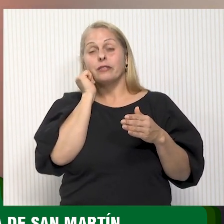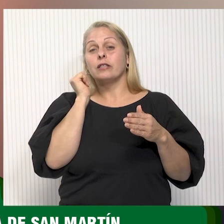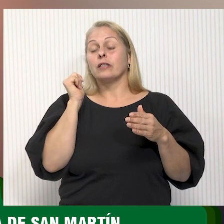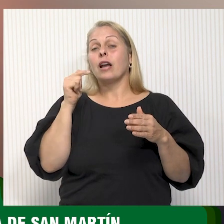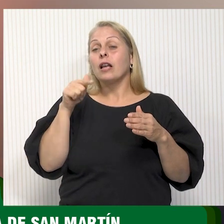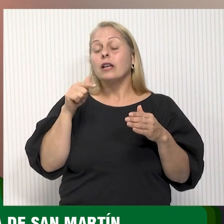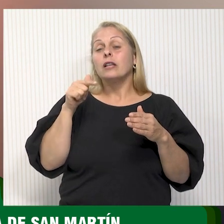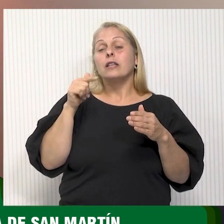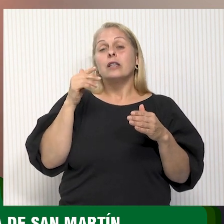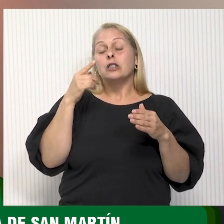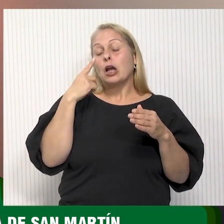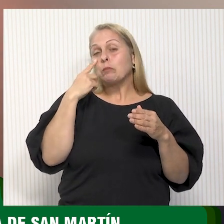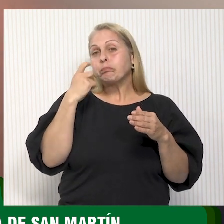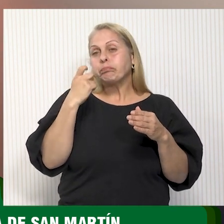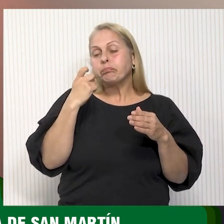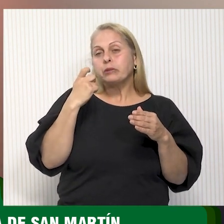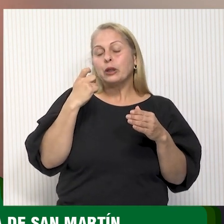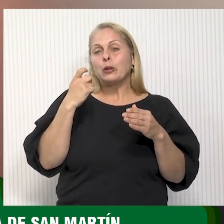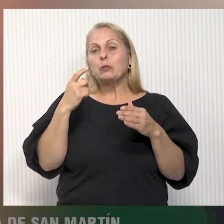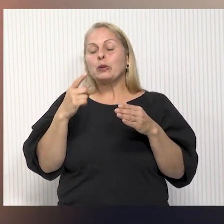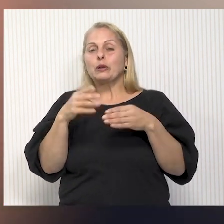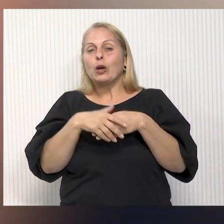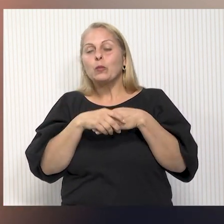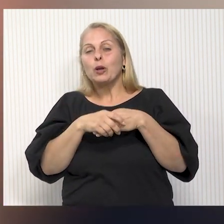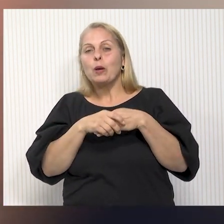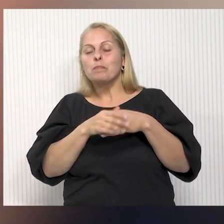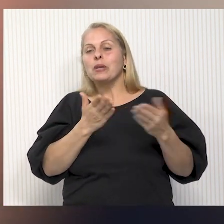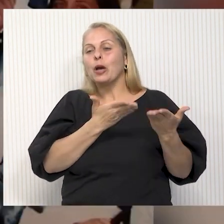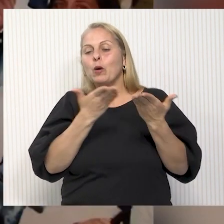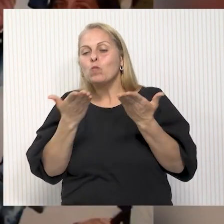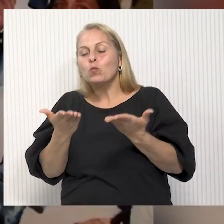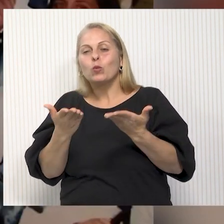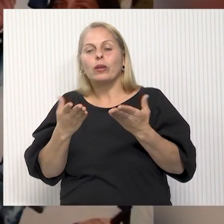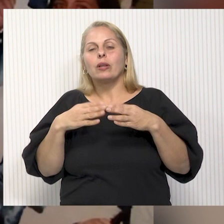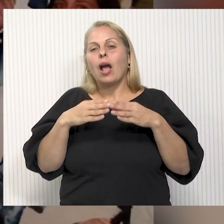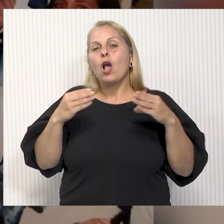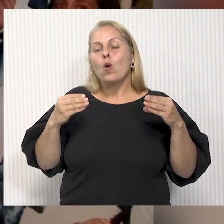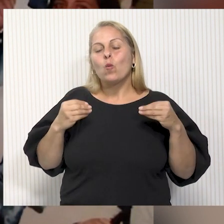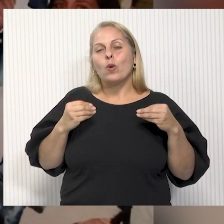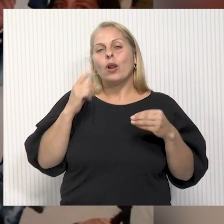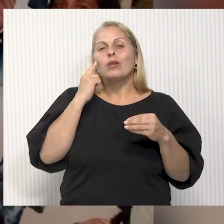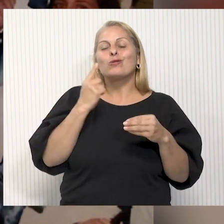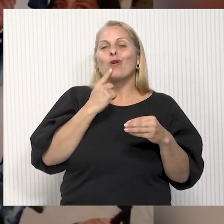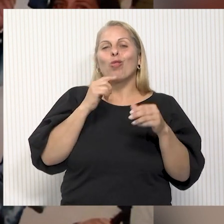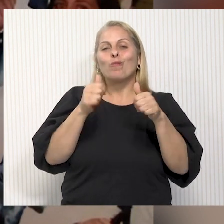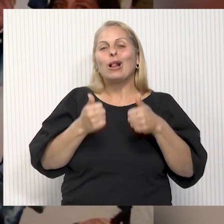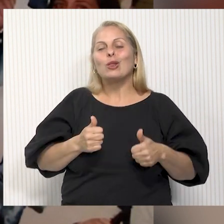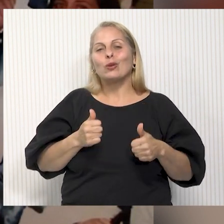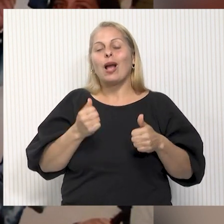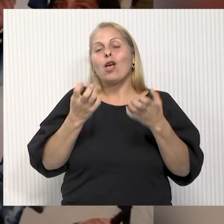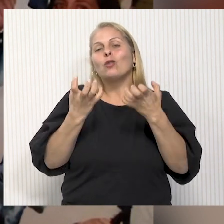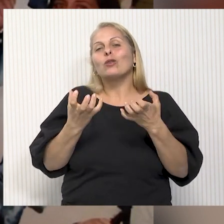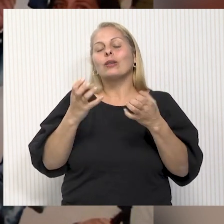toma conocimiento por una amiga en común de Montevideo, de la Escuela para Sordos. Quiero actuar en beneficio